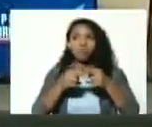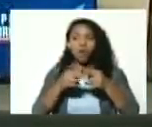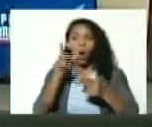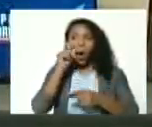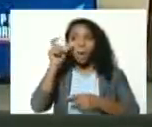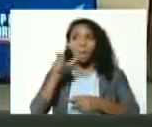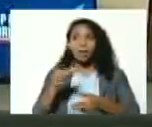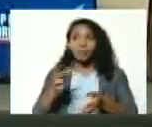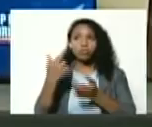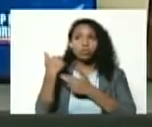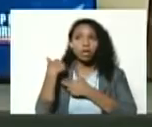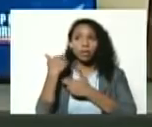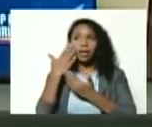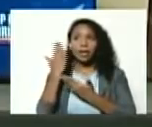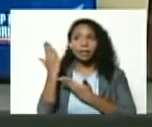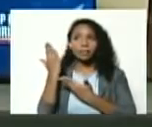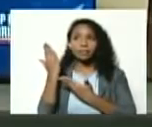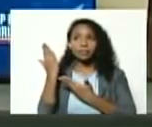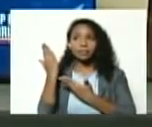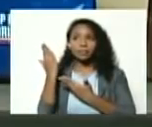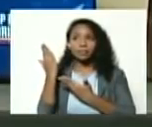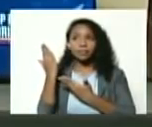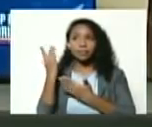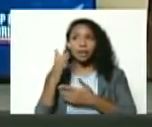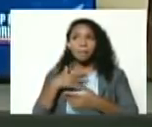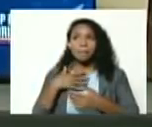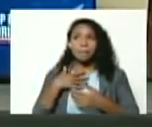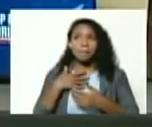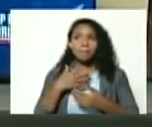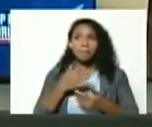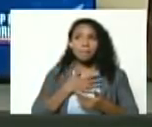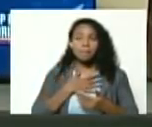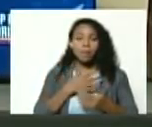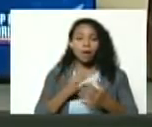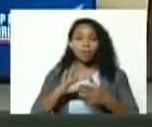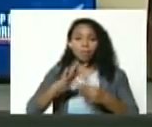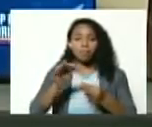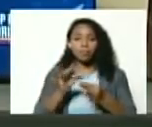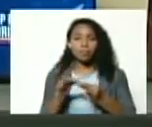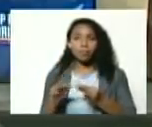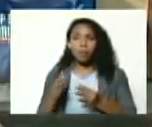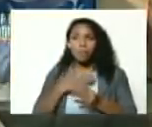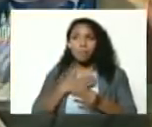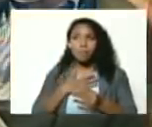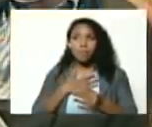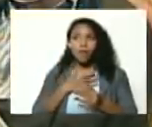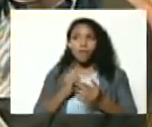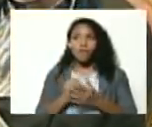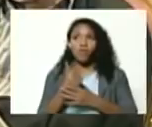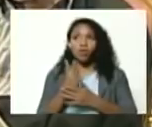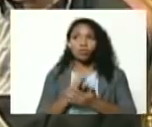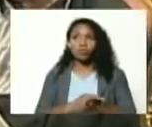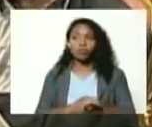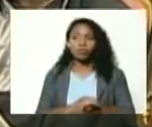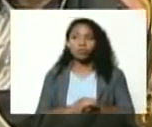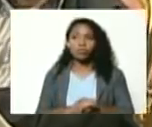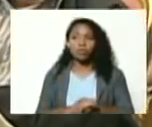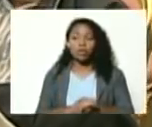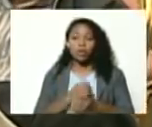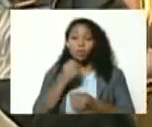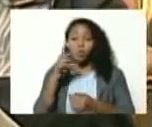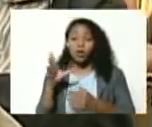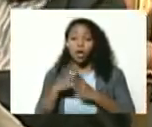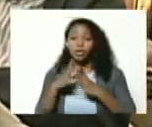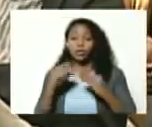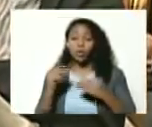calzadilla deme mis pétalos dame mis pétalos bueno y entre